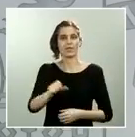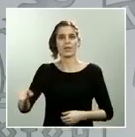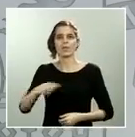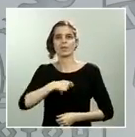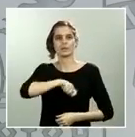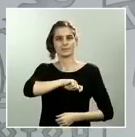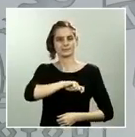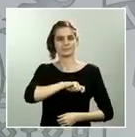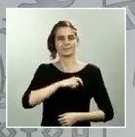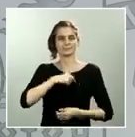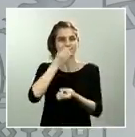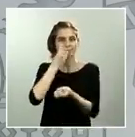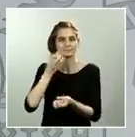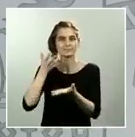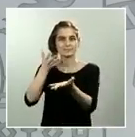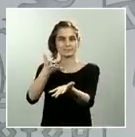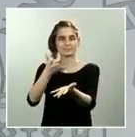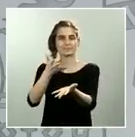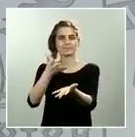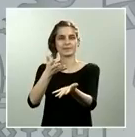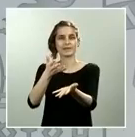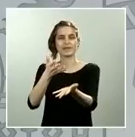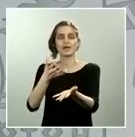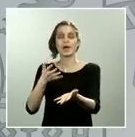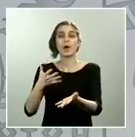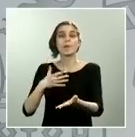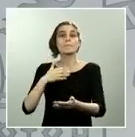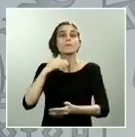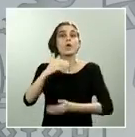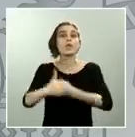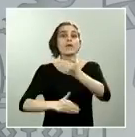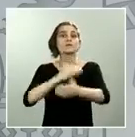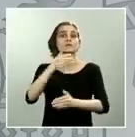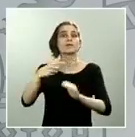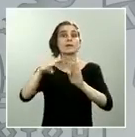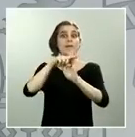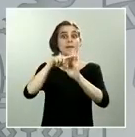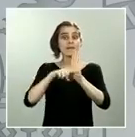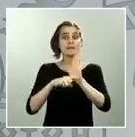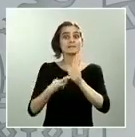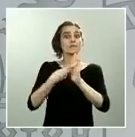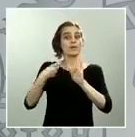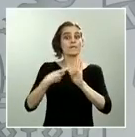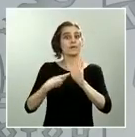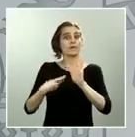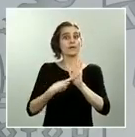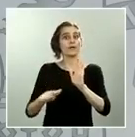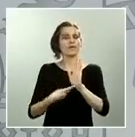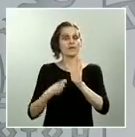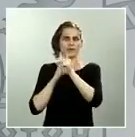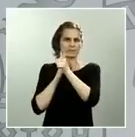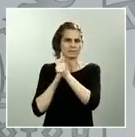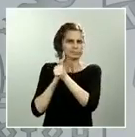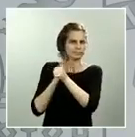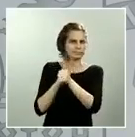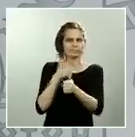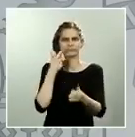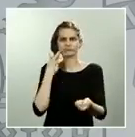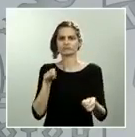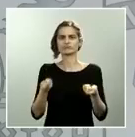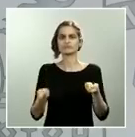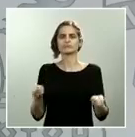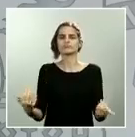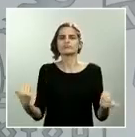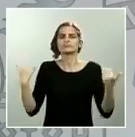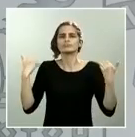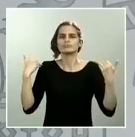que todo el proceso de desescalada va a estar monitorizado, va a estar vigilado por una serie de marcadores que